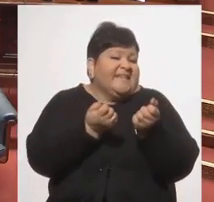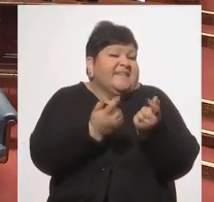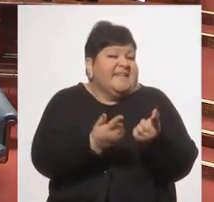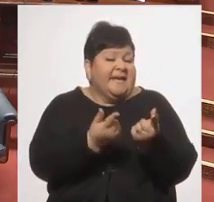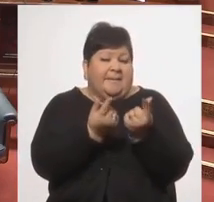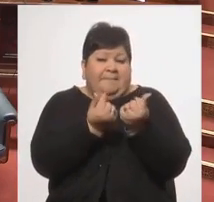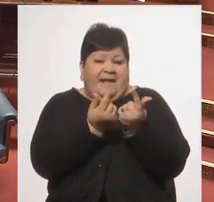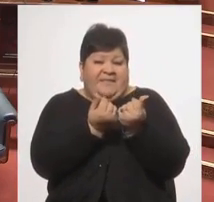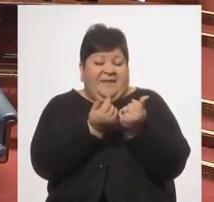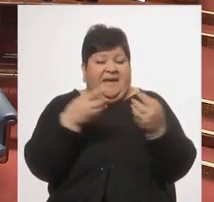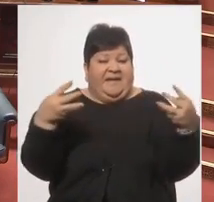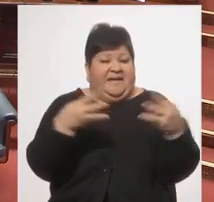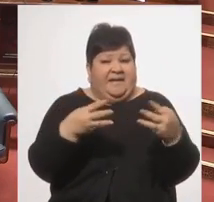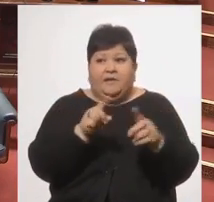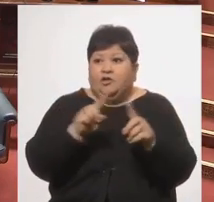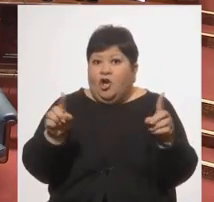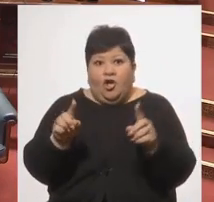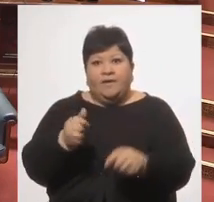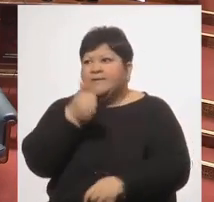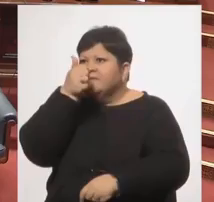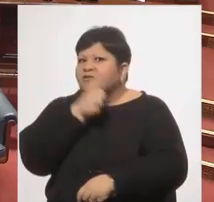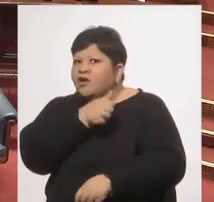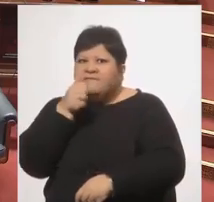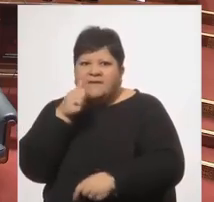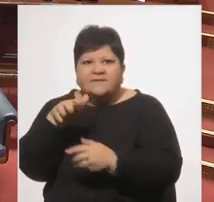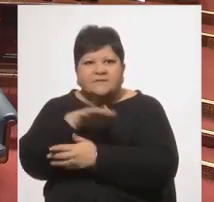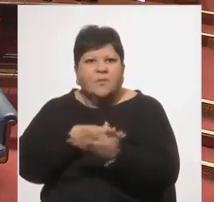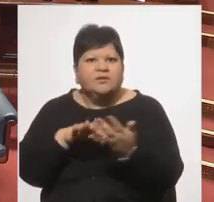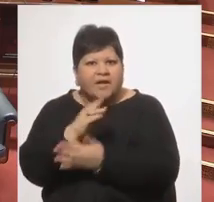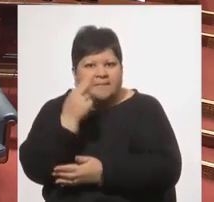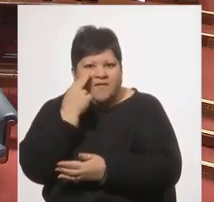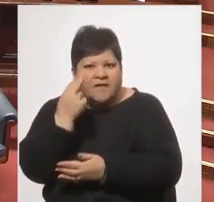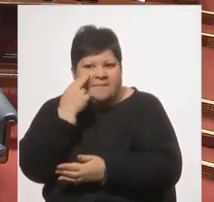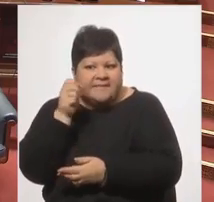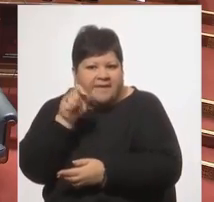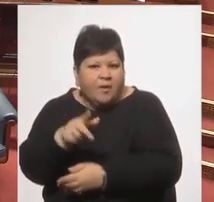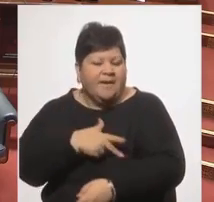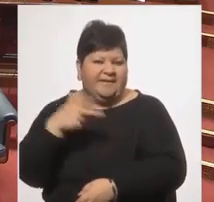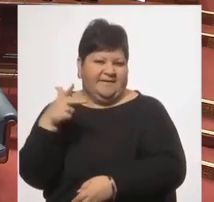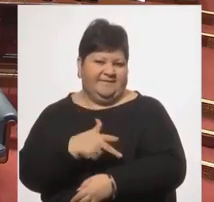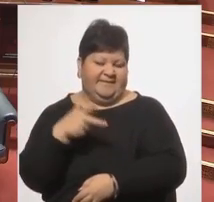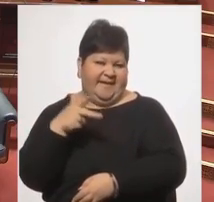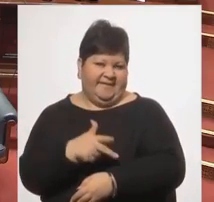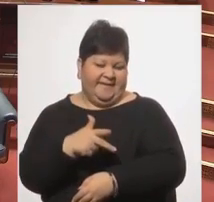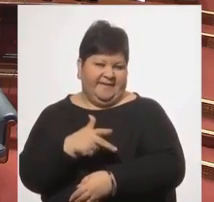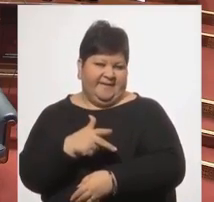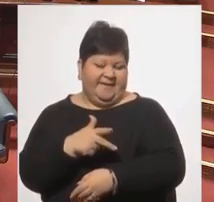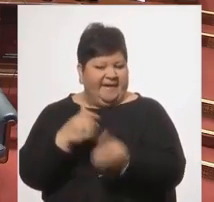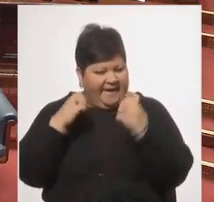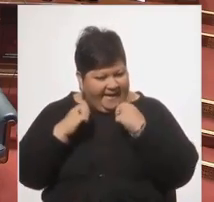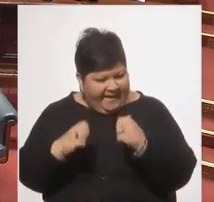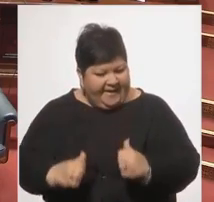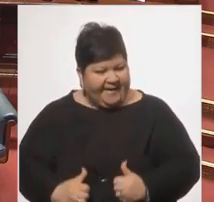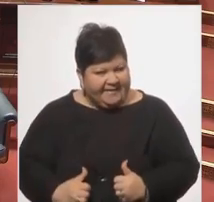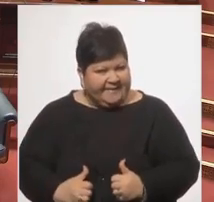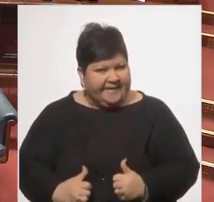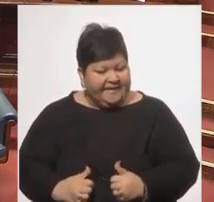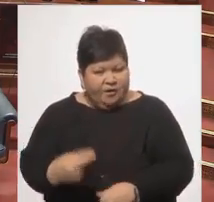resolver los dramas de la humanidad, en plantearnos la perspectiva ética que los dramas de la humanidad son nuestros.